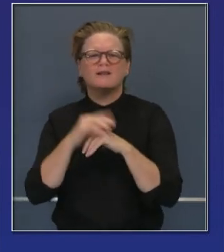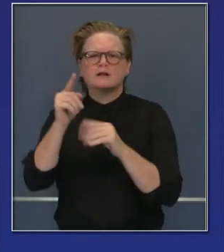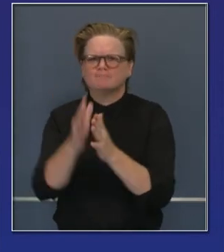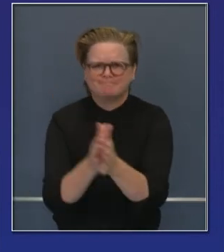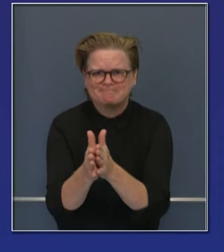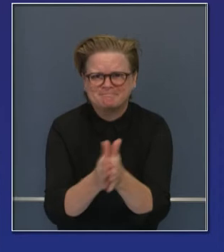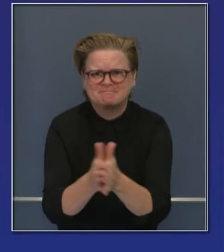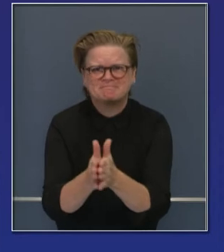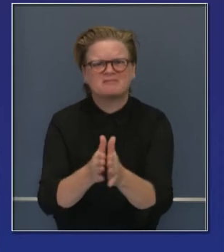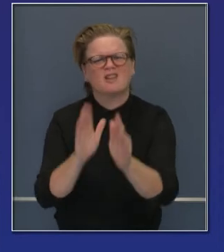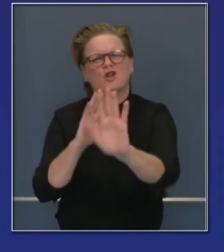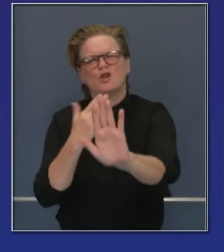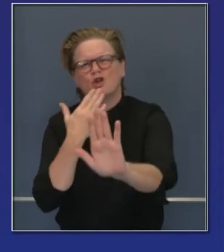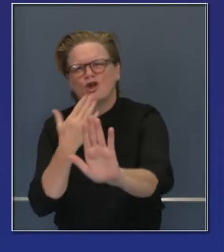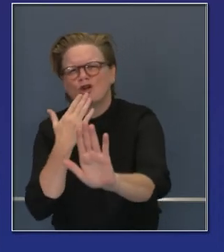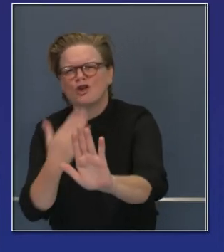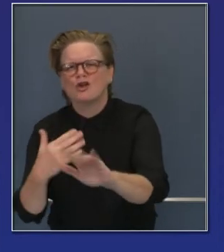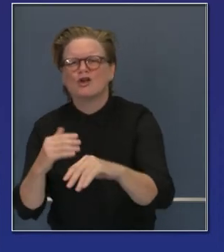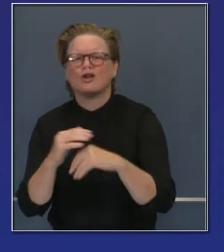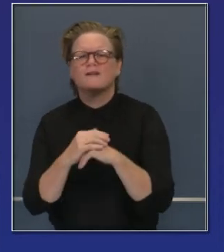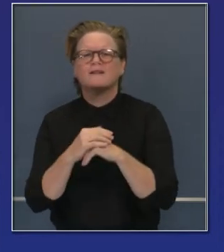individual de cada persona.